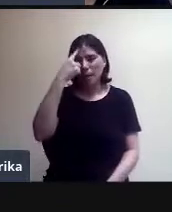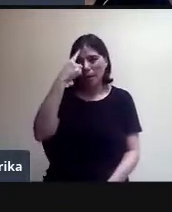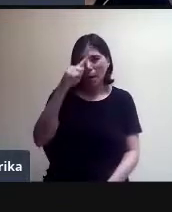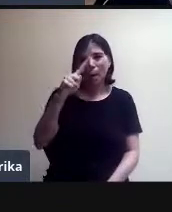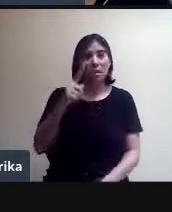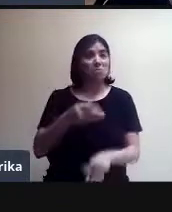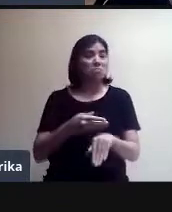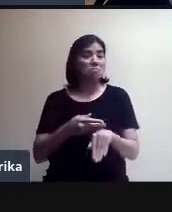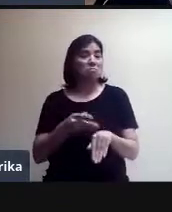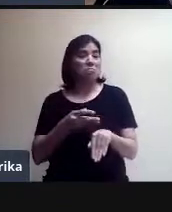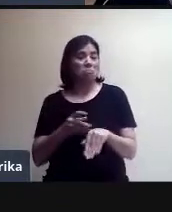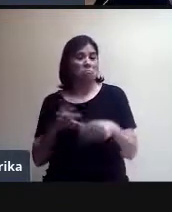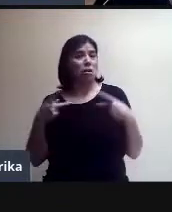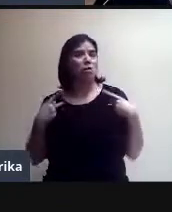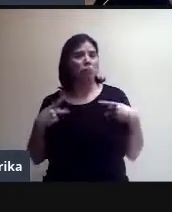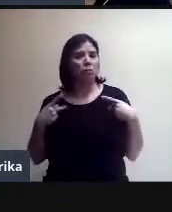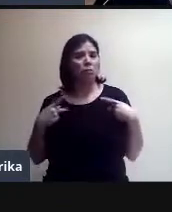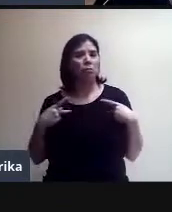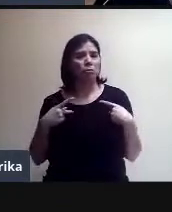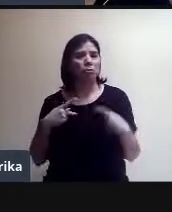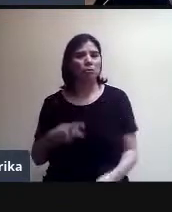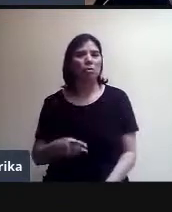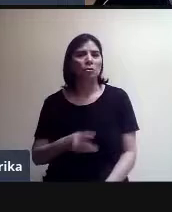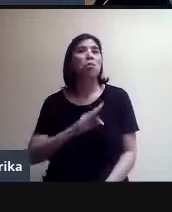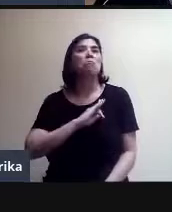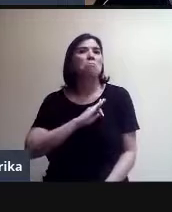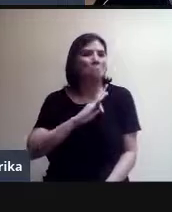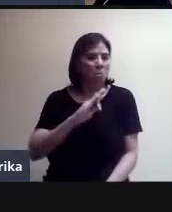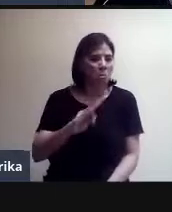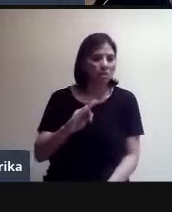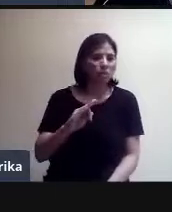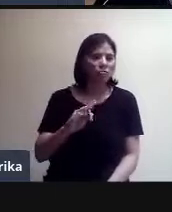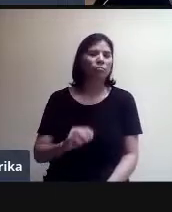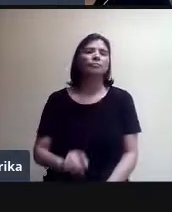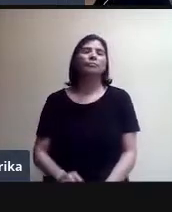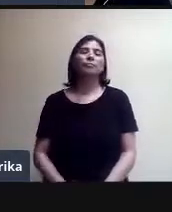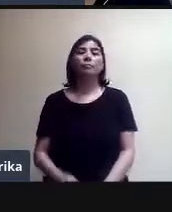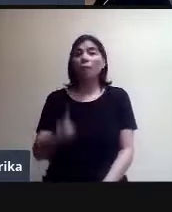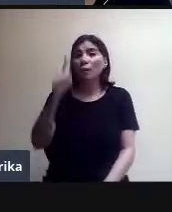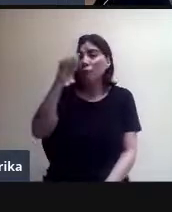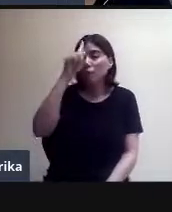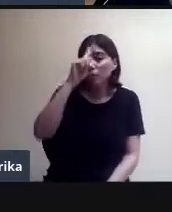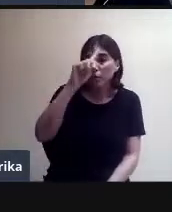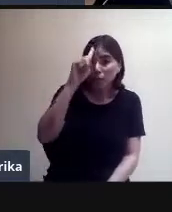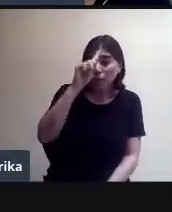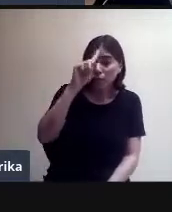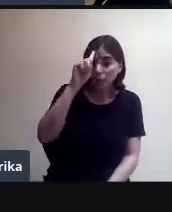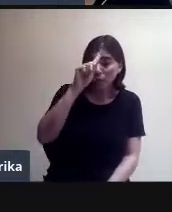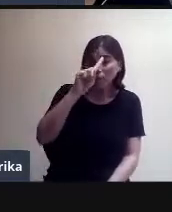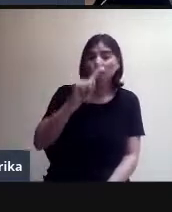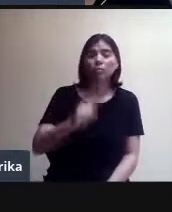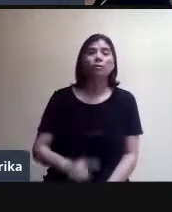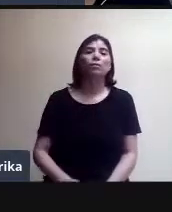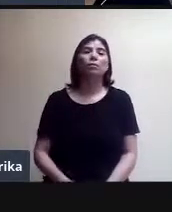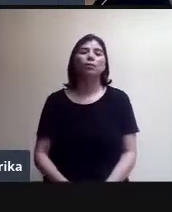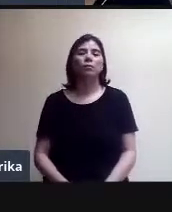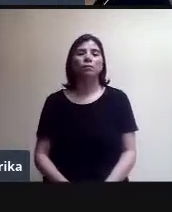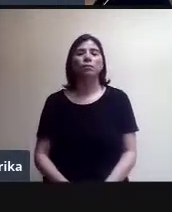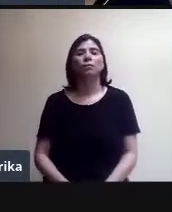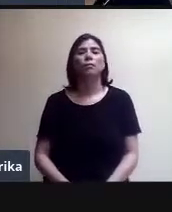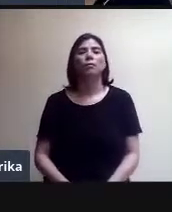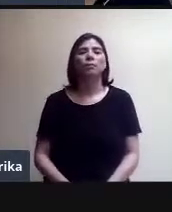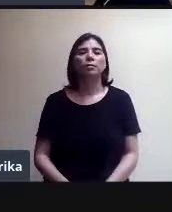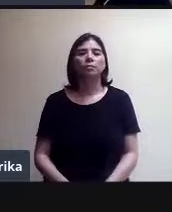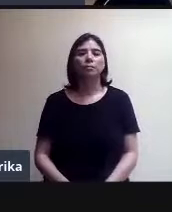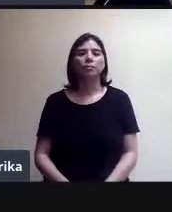de participantes, es posible, lo pueden hacer sin ningún problema. Una recomendación que les quiero hacer,